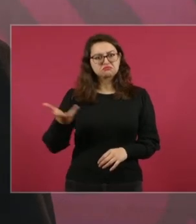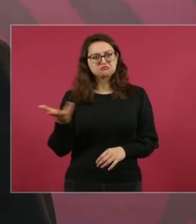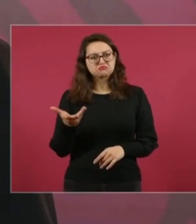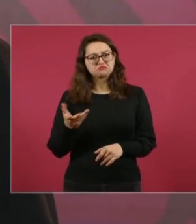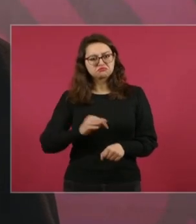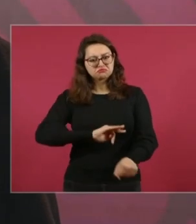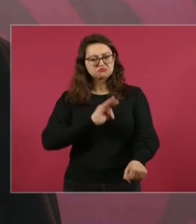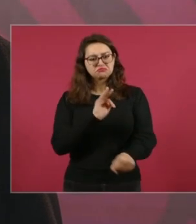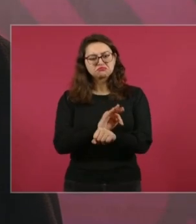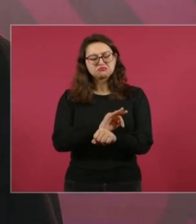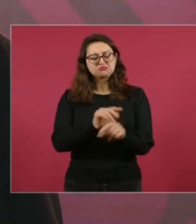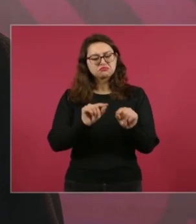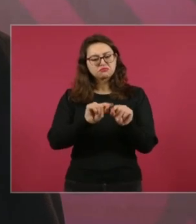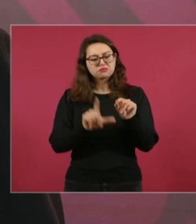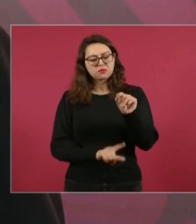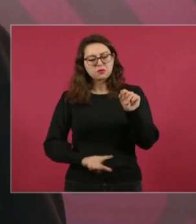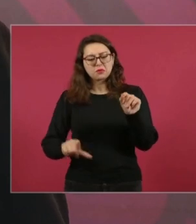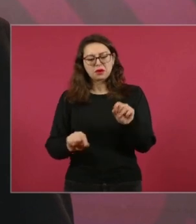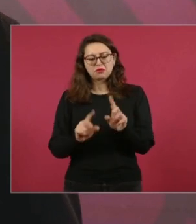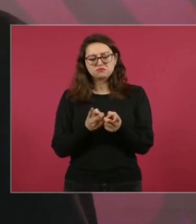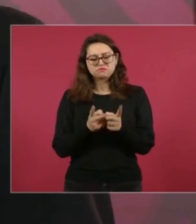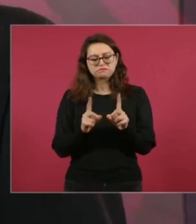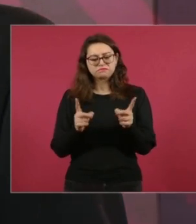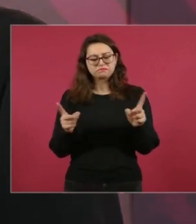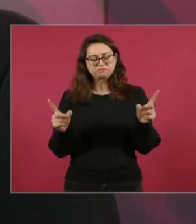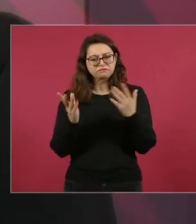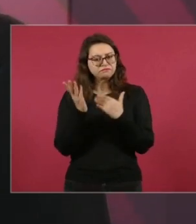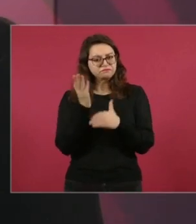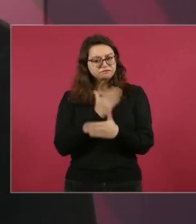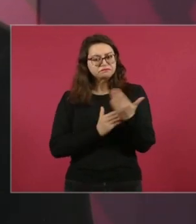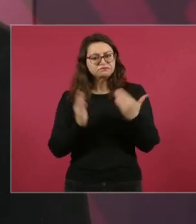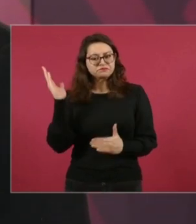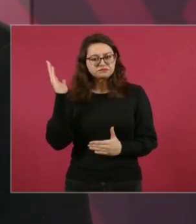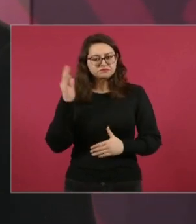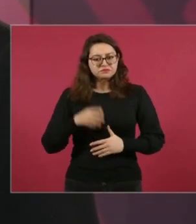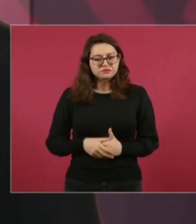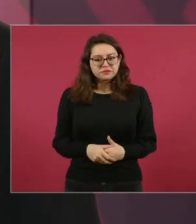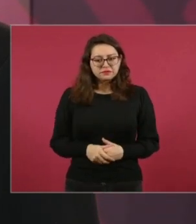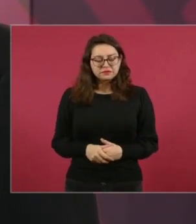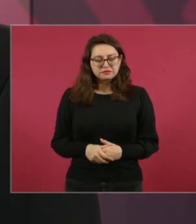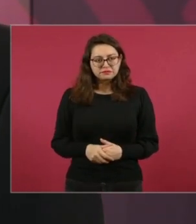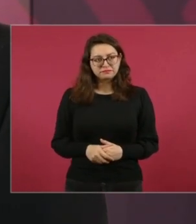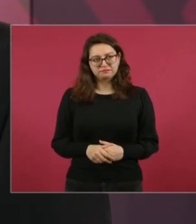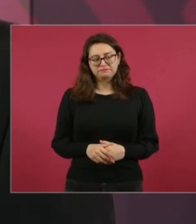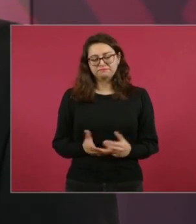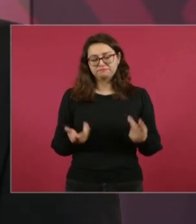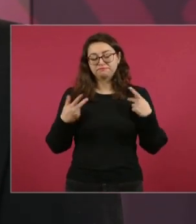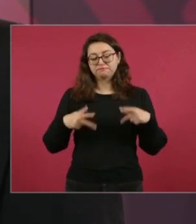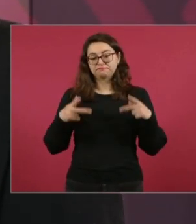México y desde luego para beneficio de nuestro pueblo.